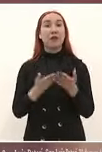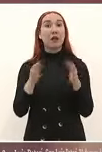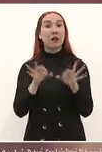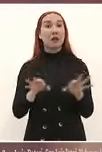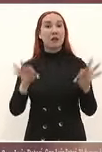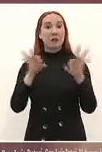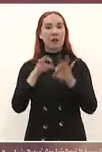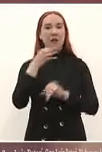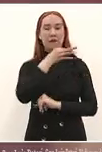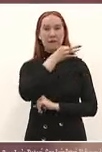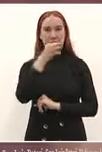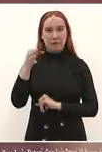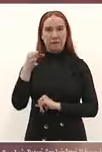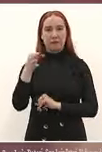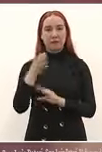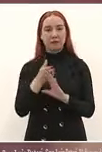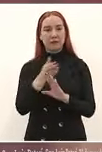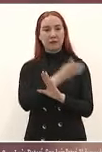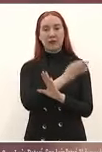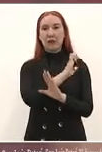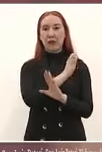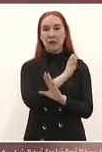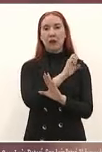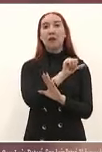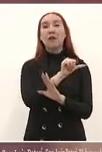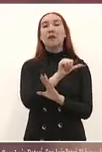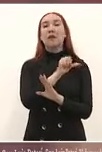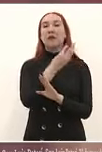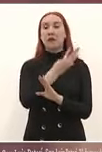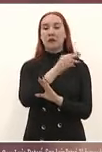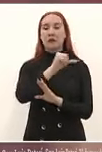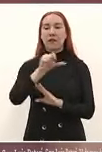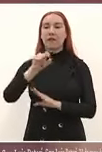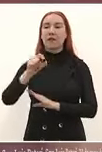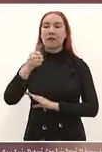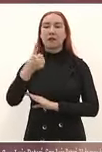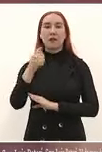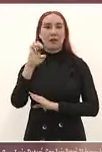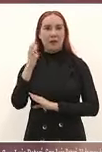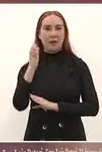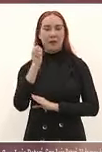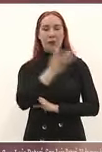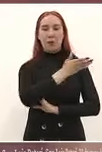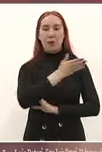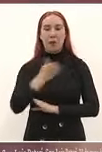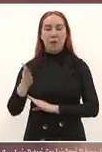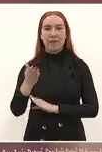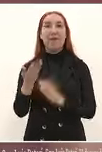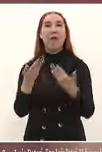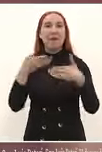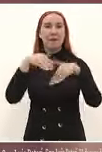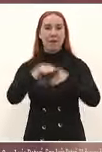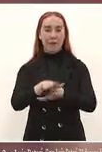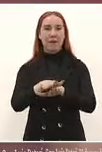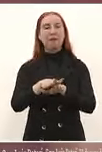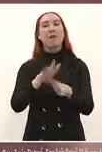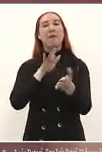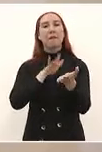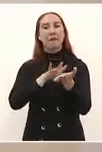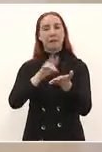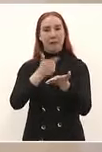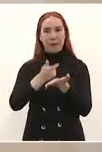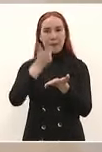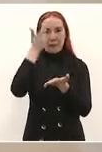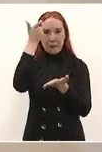que durante enero del 3 al 26 de enero el banco del bienestar estará pagando las pensiones de los programas de adulto mayor